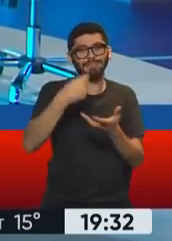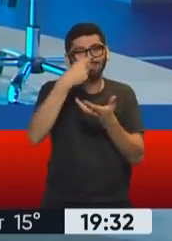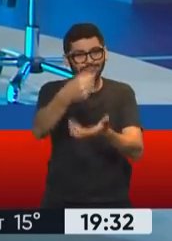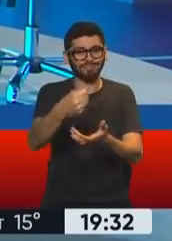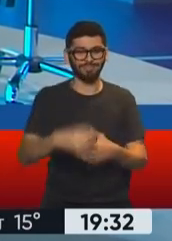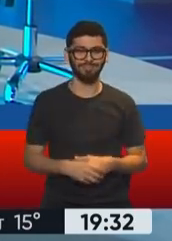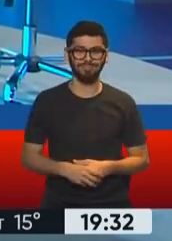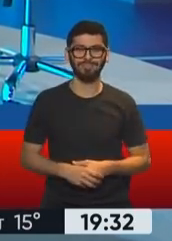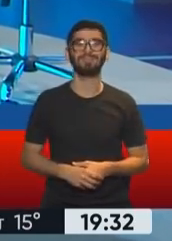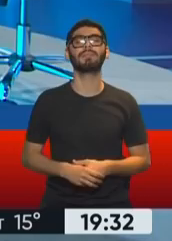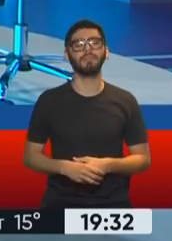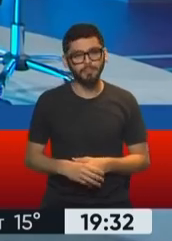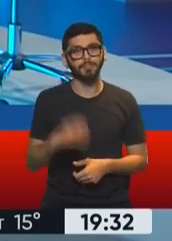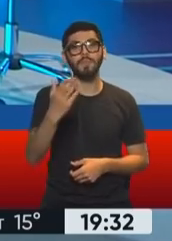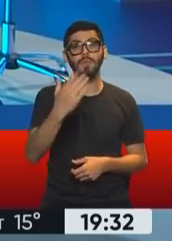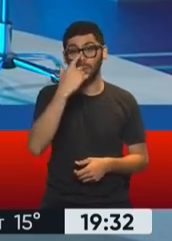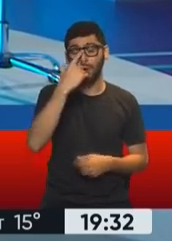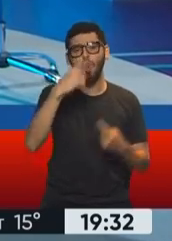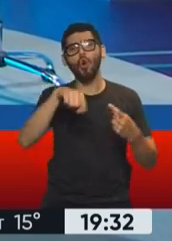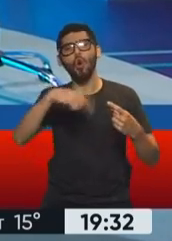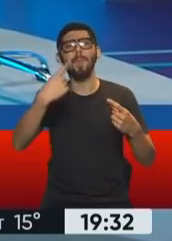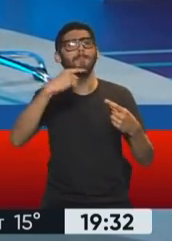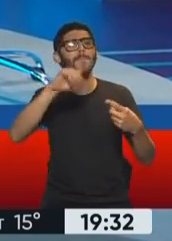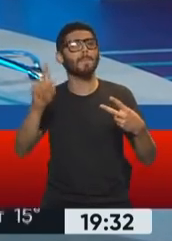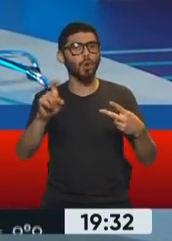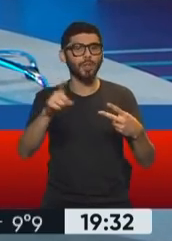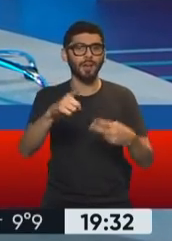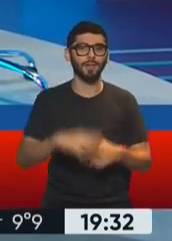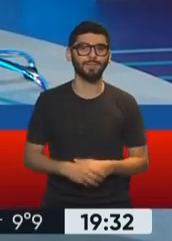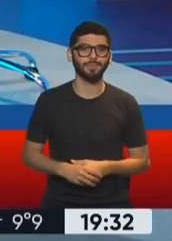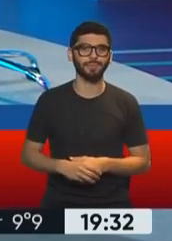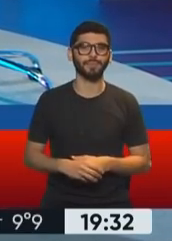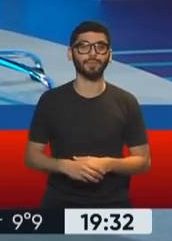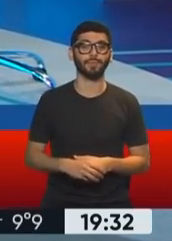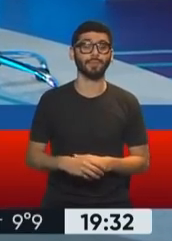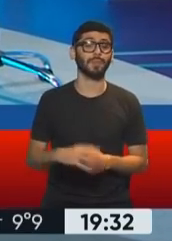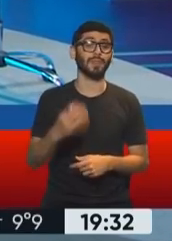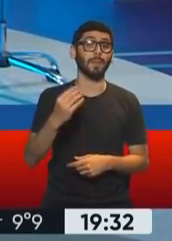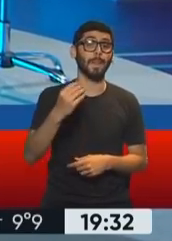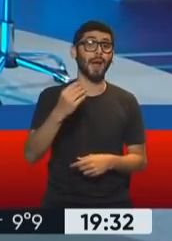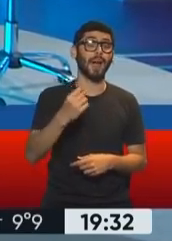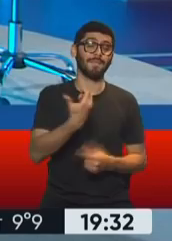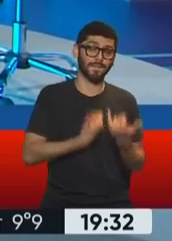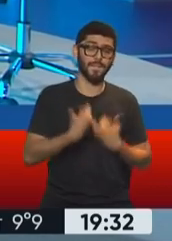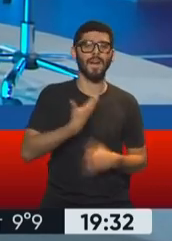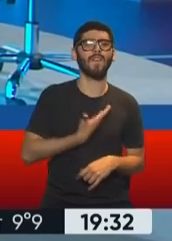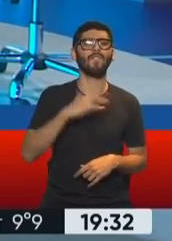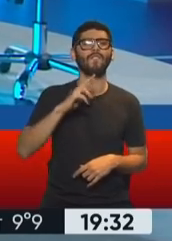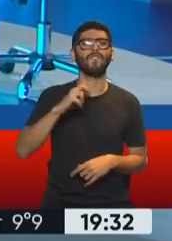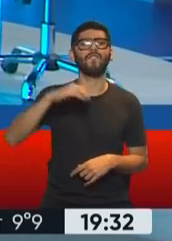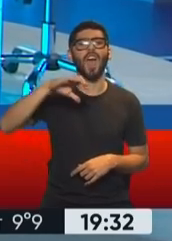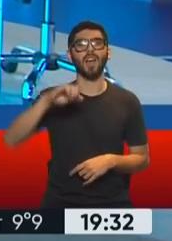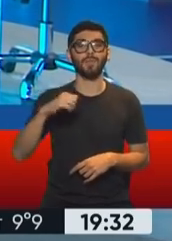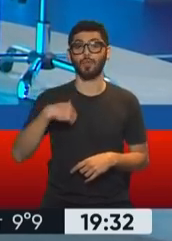por adopción. Bueno, seguimos, a ver, entonces con las preguntas que le llegan a María Fernanda Raberta para que nos conteste. Franca, cumplí